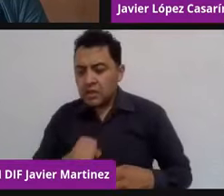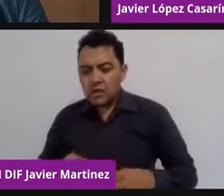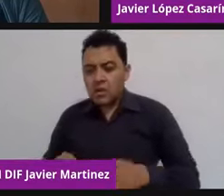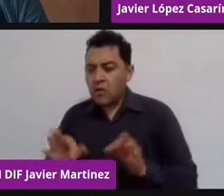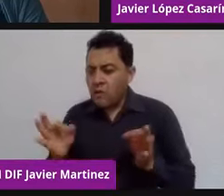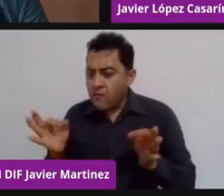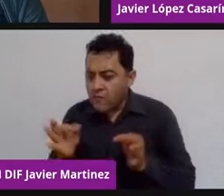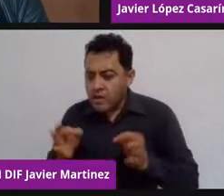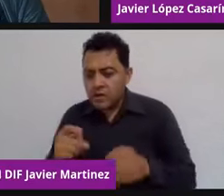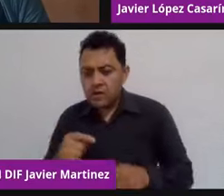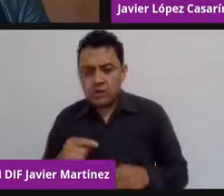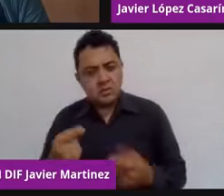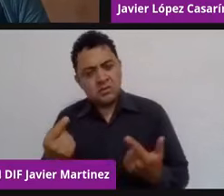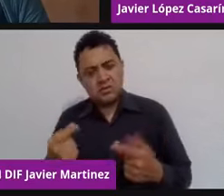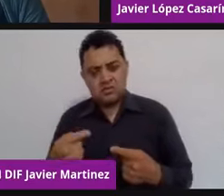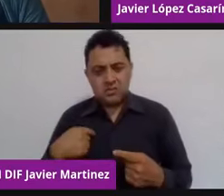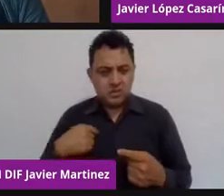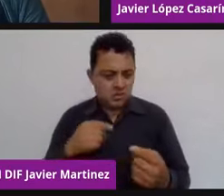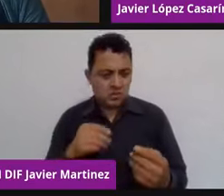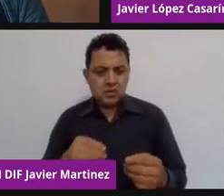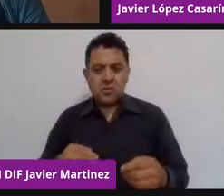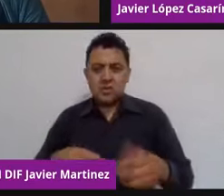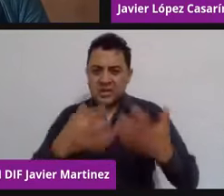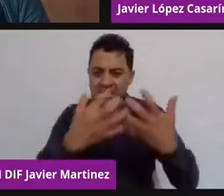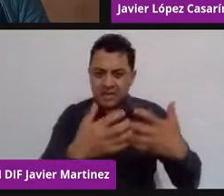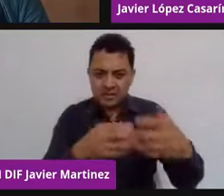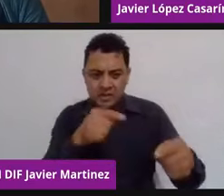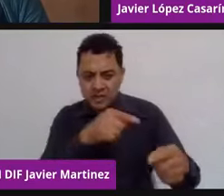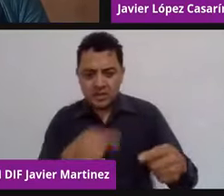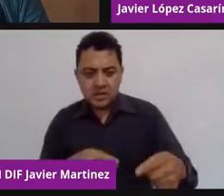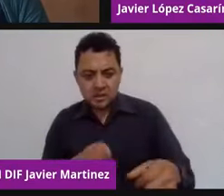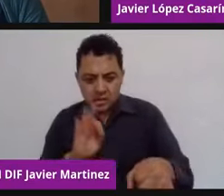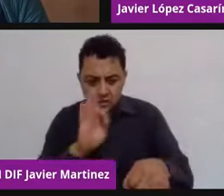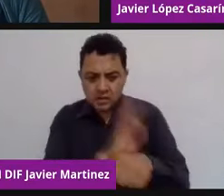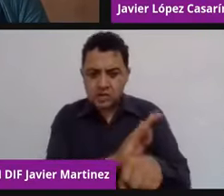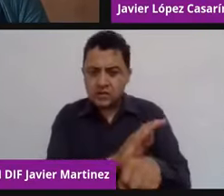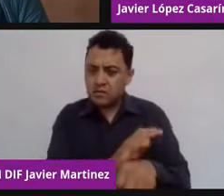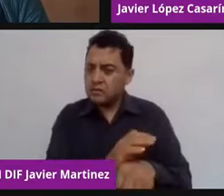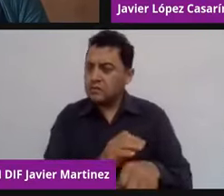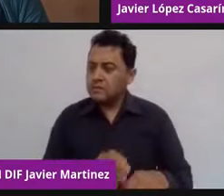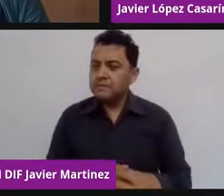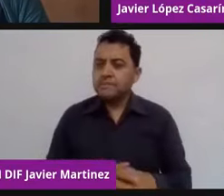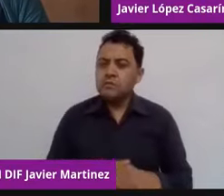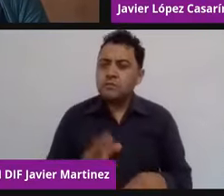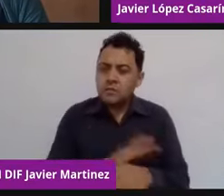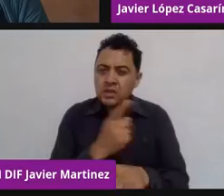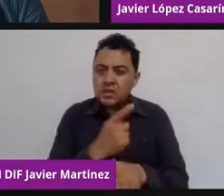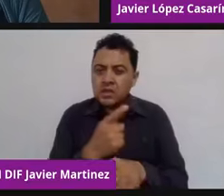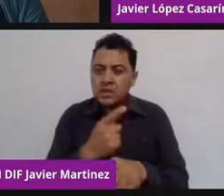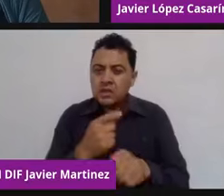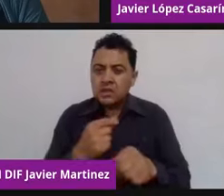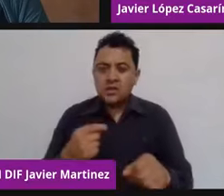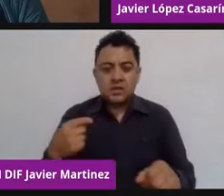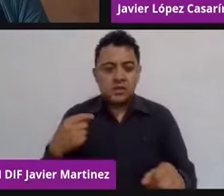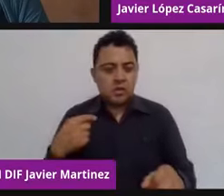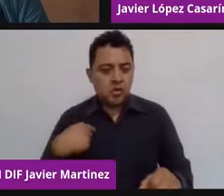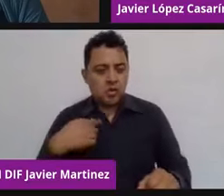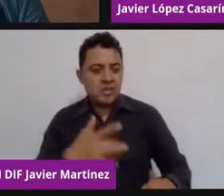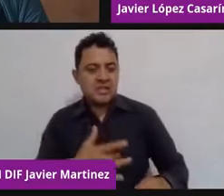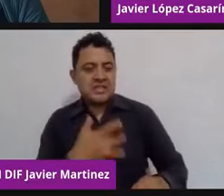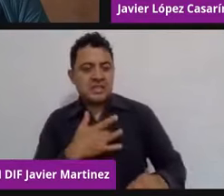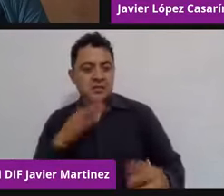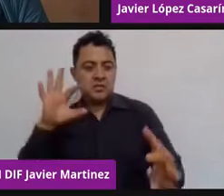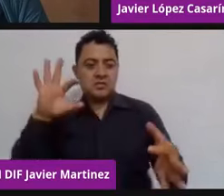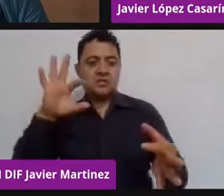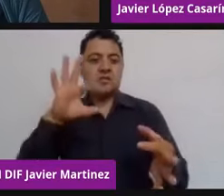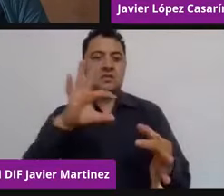mi empresa. ¿Por qué? Porque me sentí identificada, me sentí identificada con ella. Entonces, te empiezas a dar cuenta que